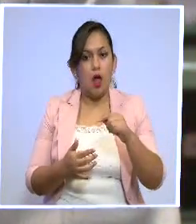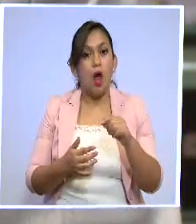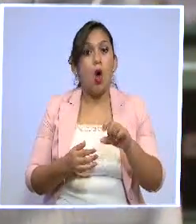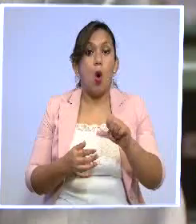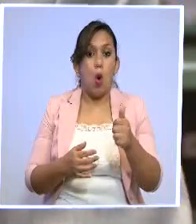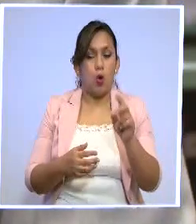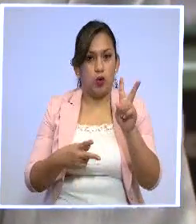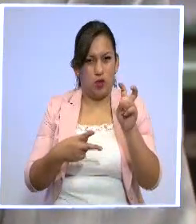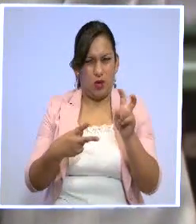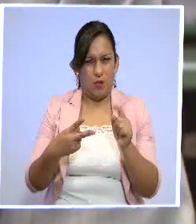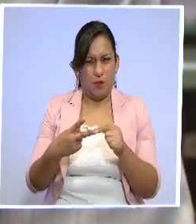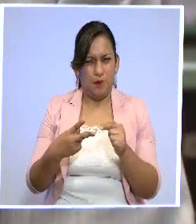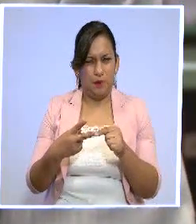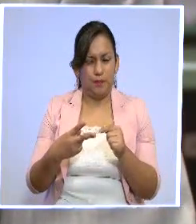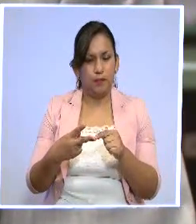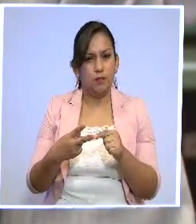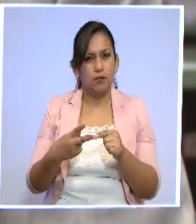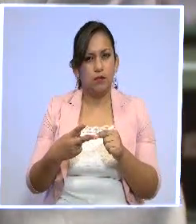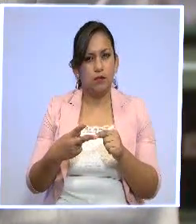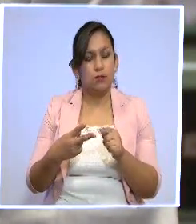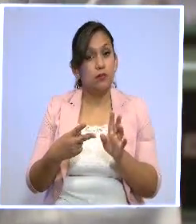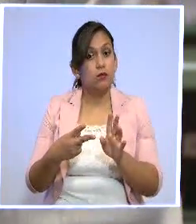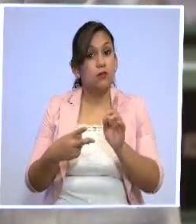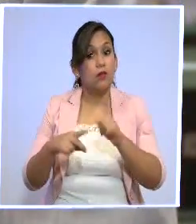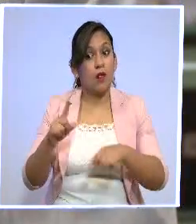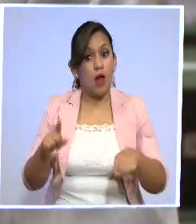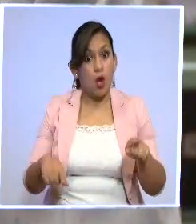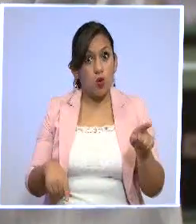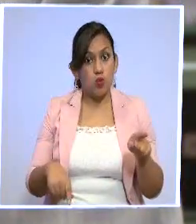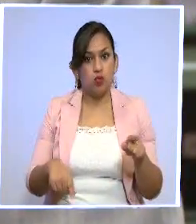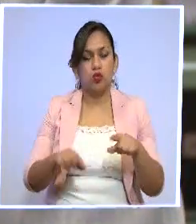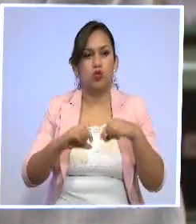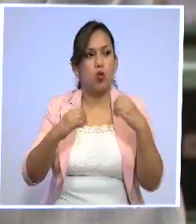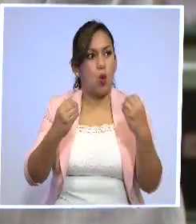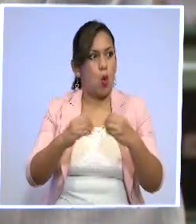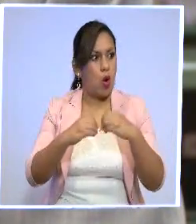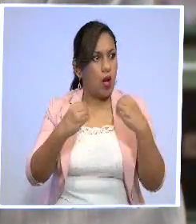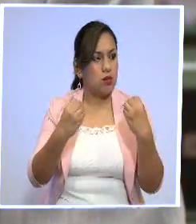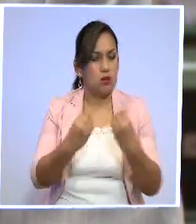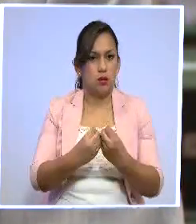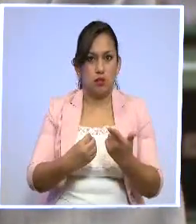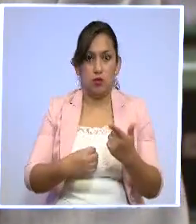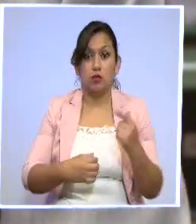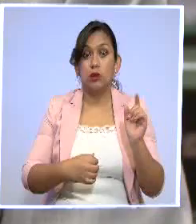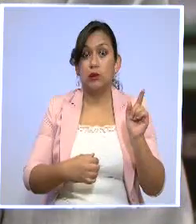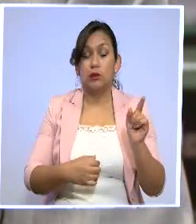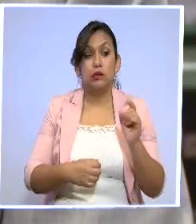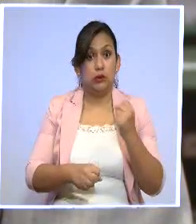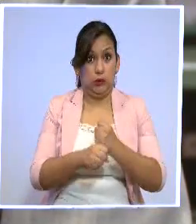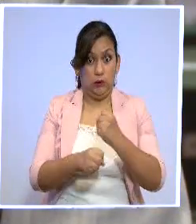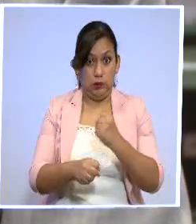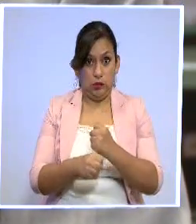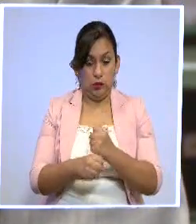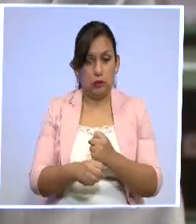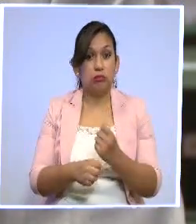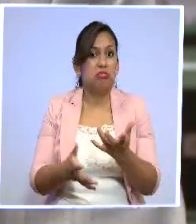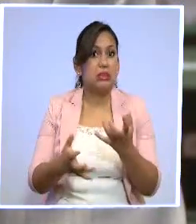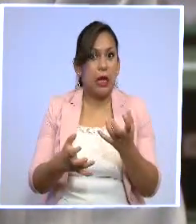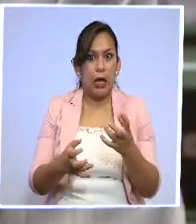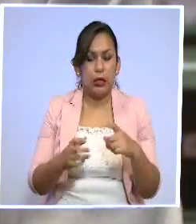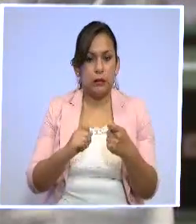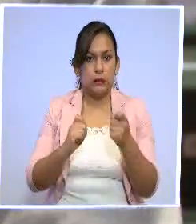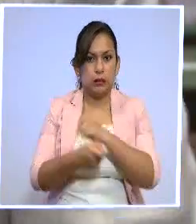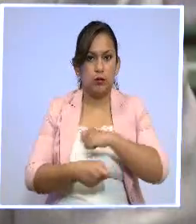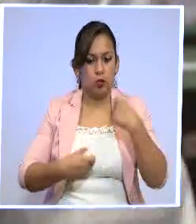tema y es la intención de las centrales sindicales de constituir segunda organización política. Ustedes como Parlamento Laboral Ecuatoriano, ¿en